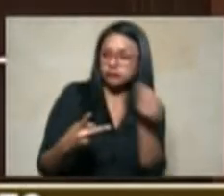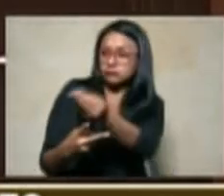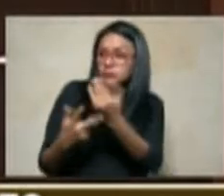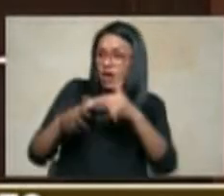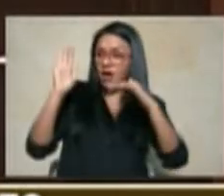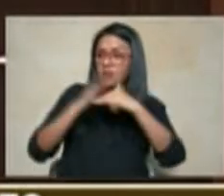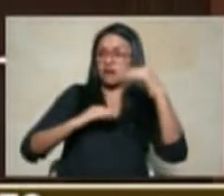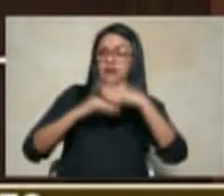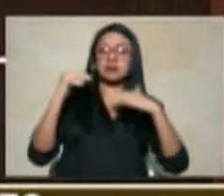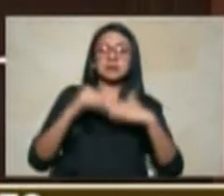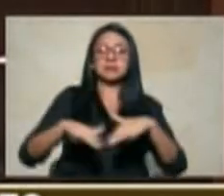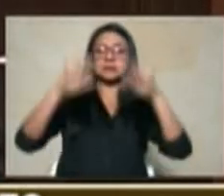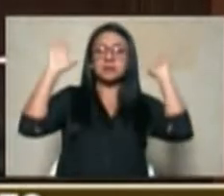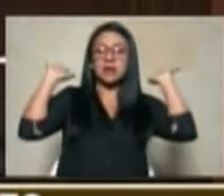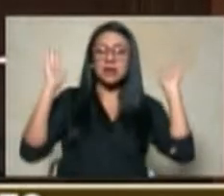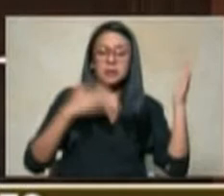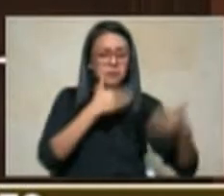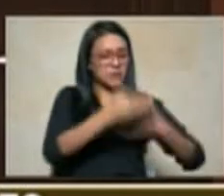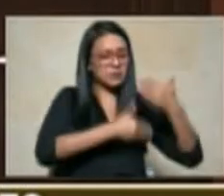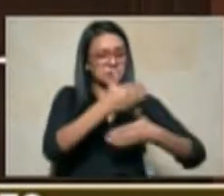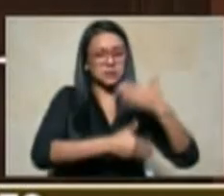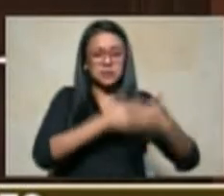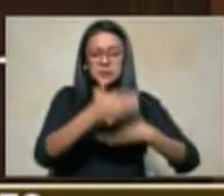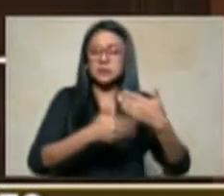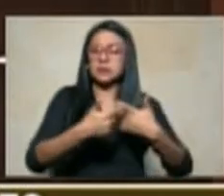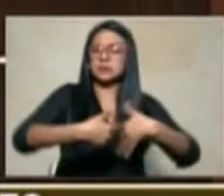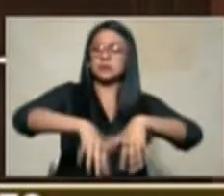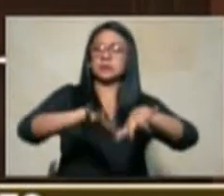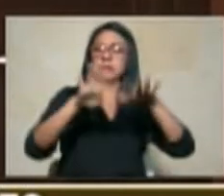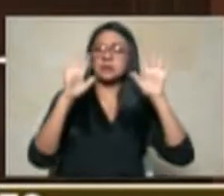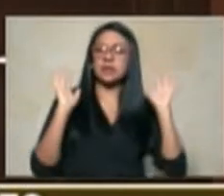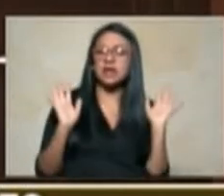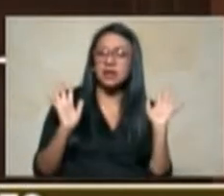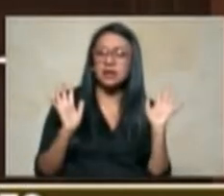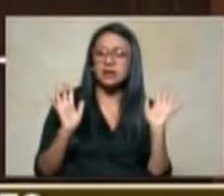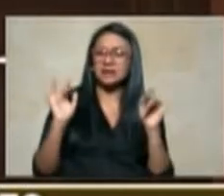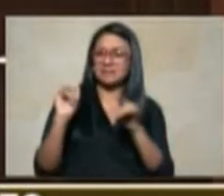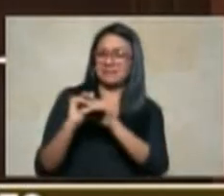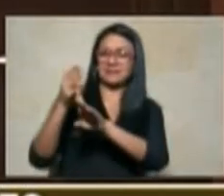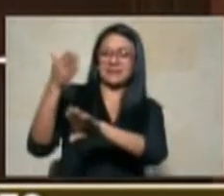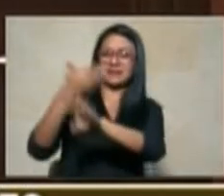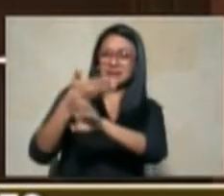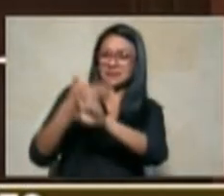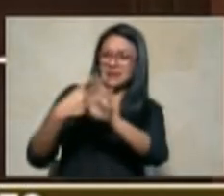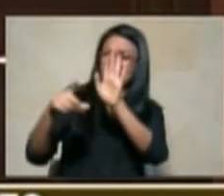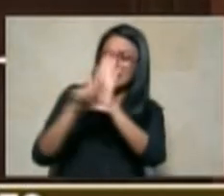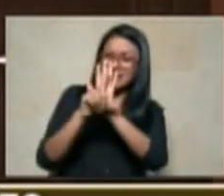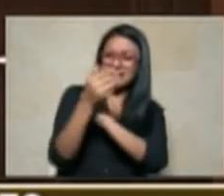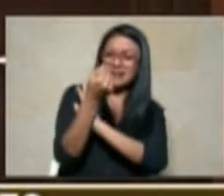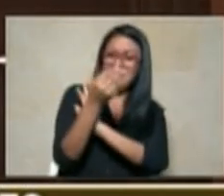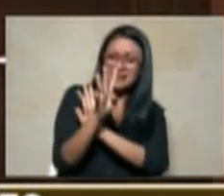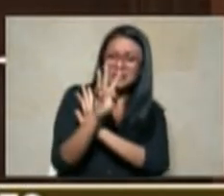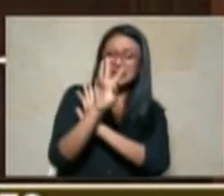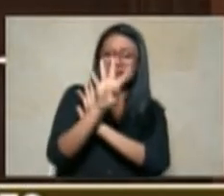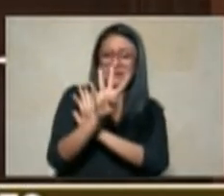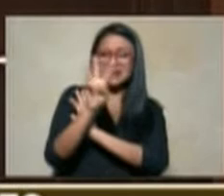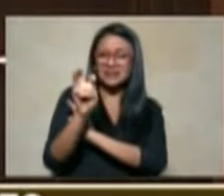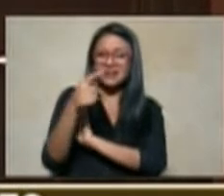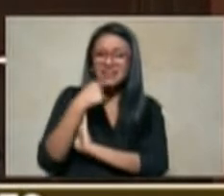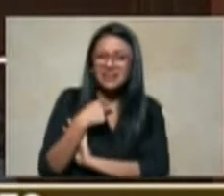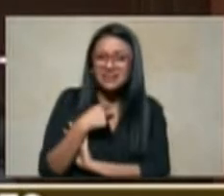proceso de entrar en una dinámica como la que planteaba la 1448 y si eso era mucho más facilista